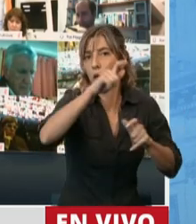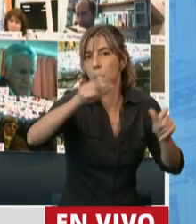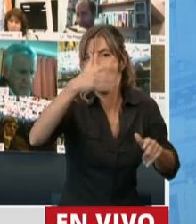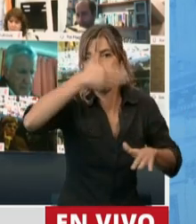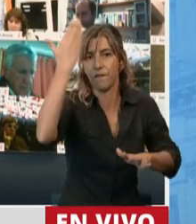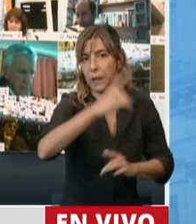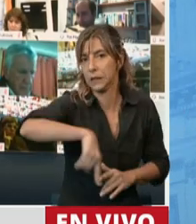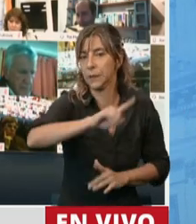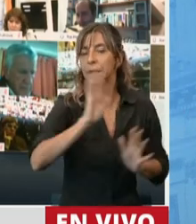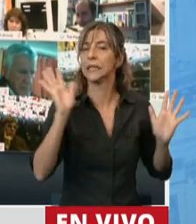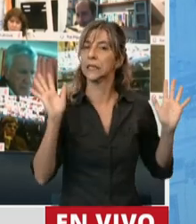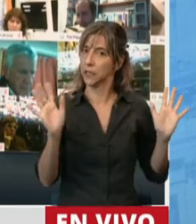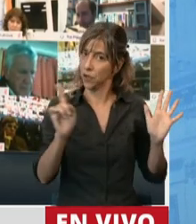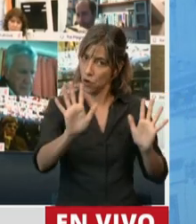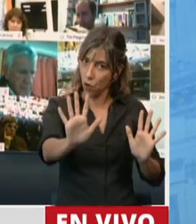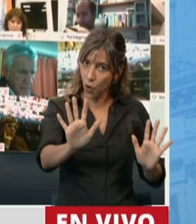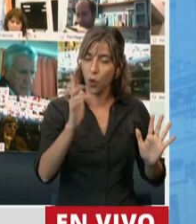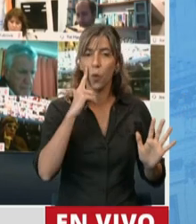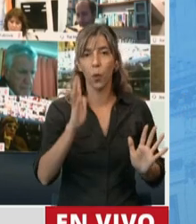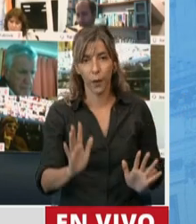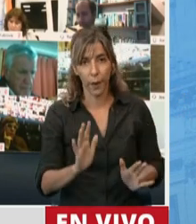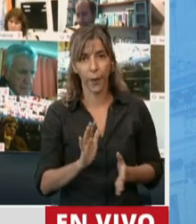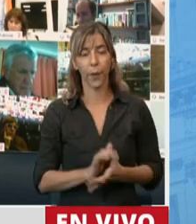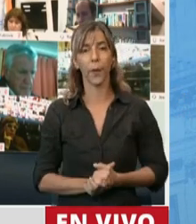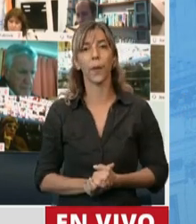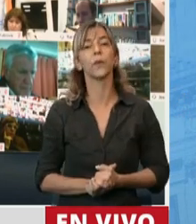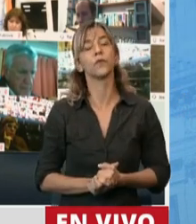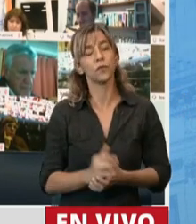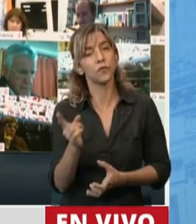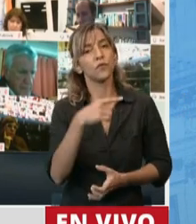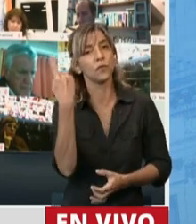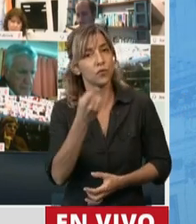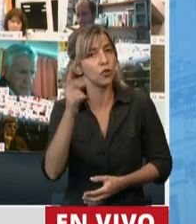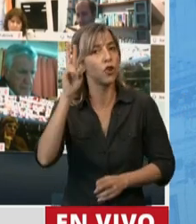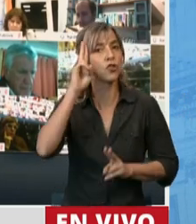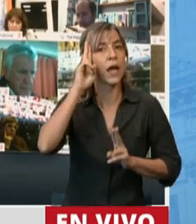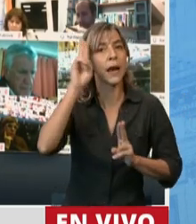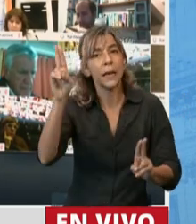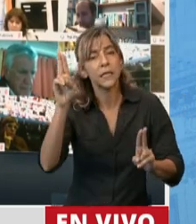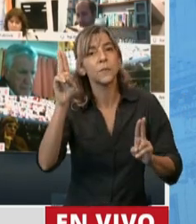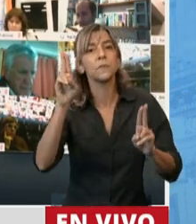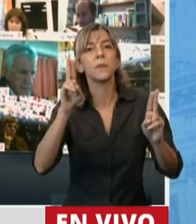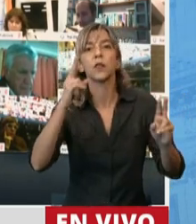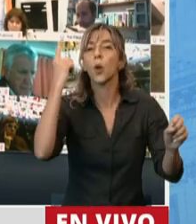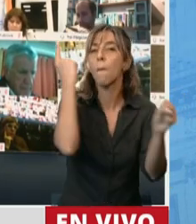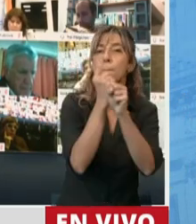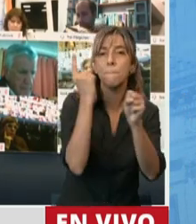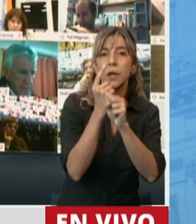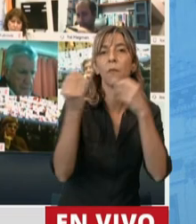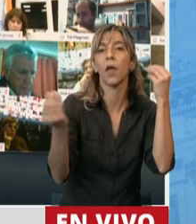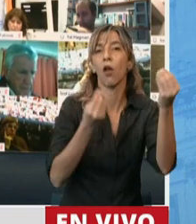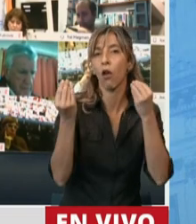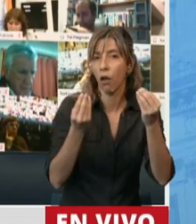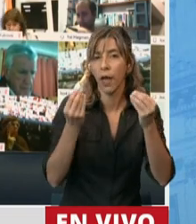Apelo finalmente a que respetemos por sobre todas las cosas algo que es esencial en un